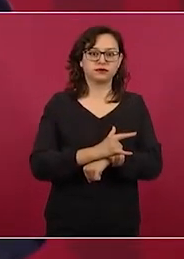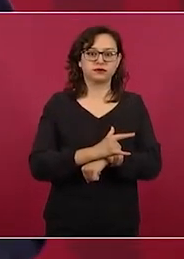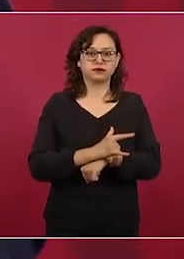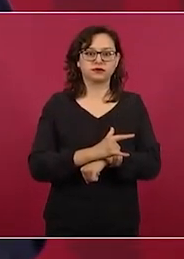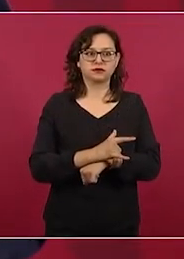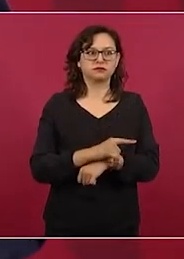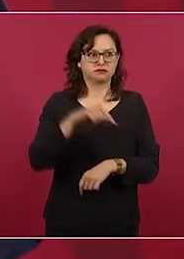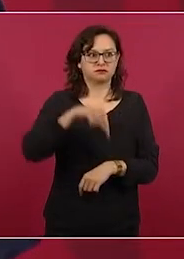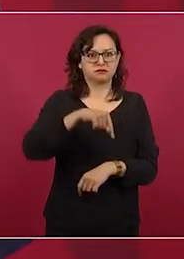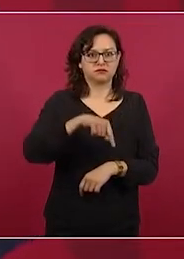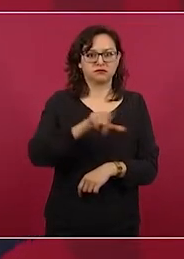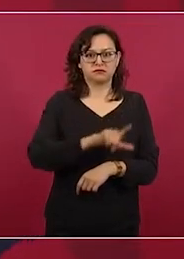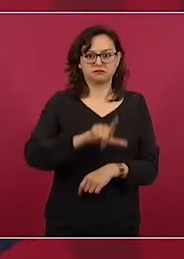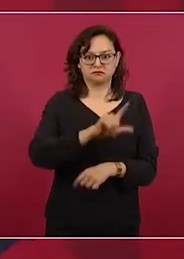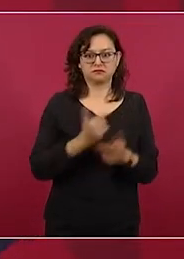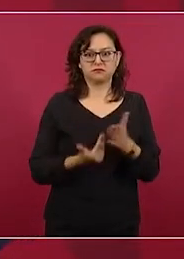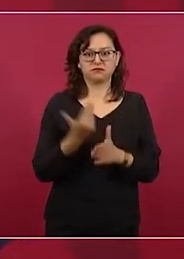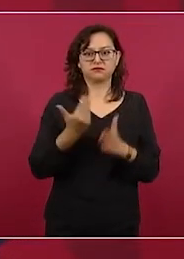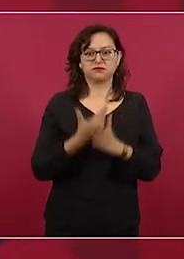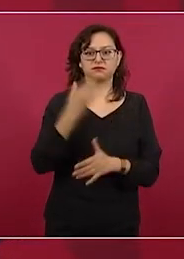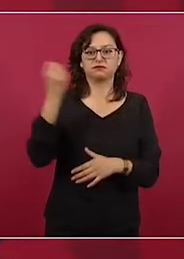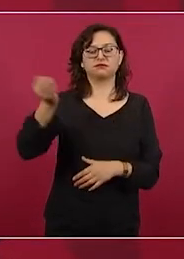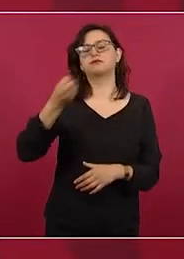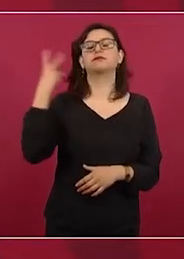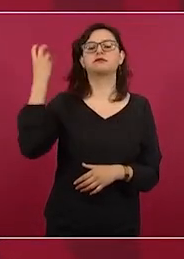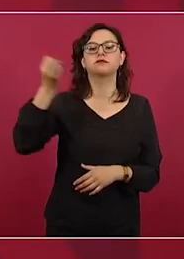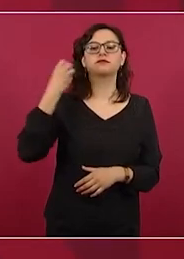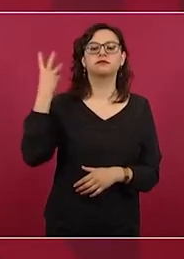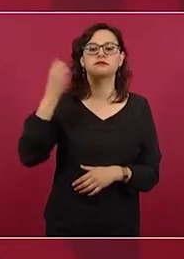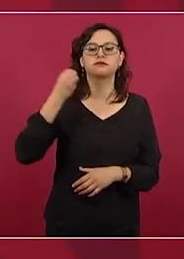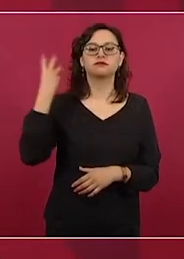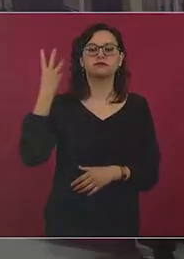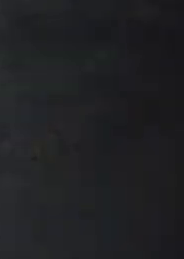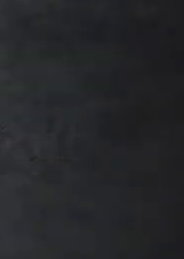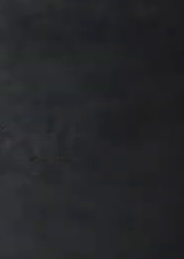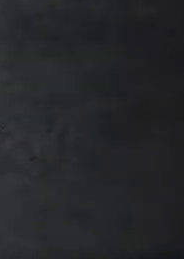tarde, pero ya el lunes estamos aquí. A la mañanera, el lunes, antes de serían acá. Sí.